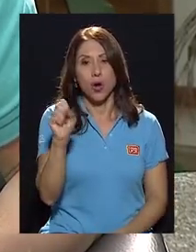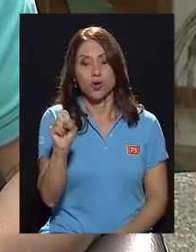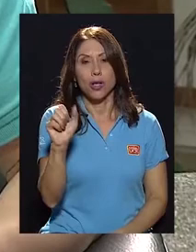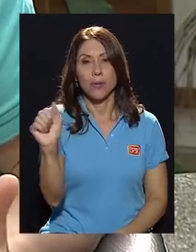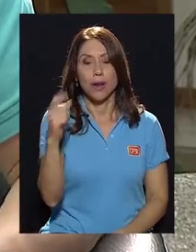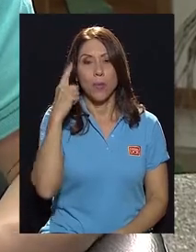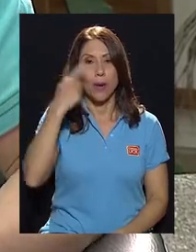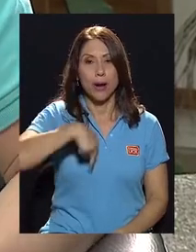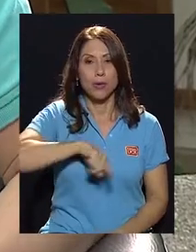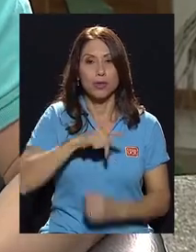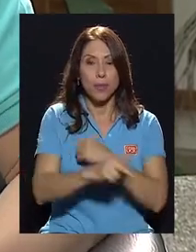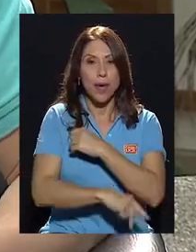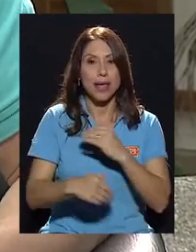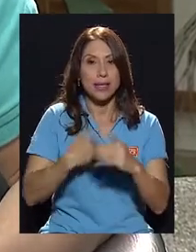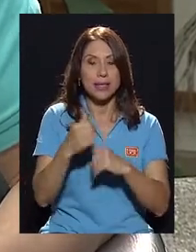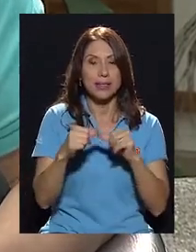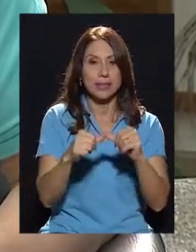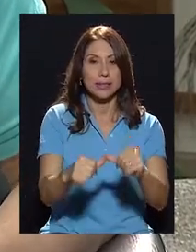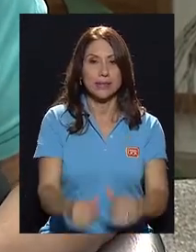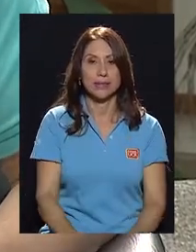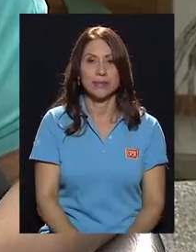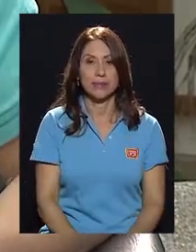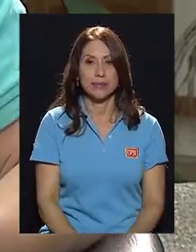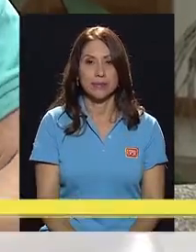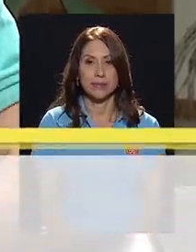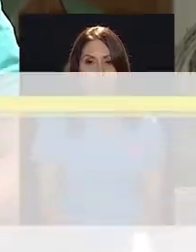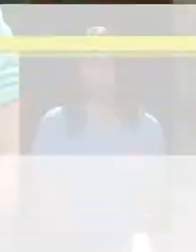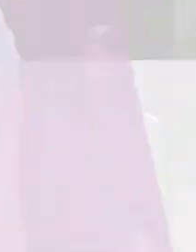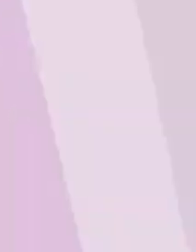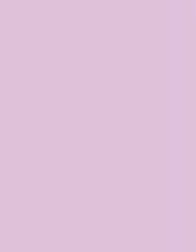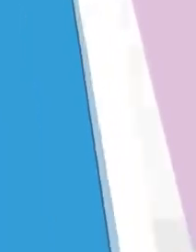Alvarado tendría para nuestro país. Ya regresamos.